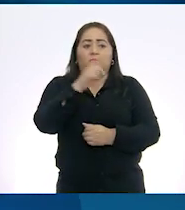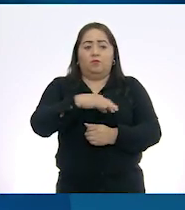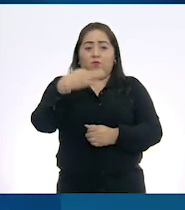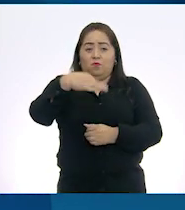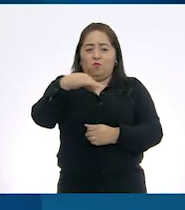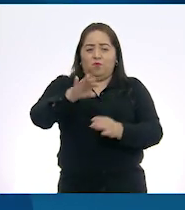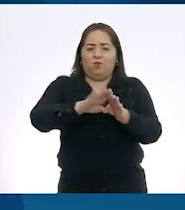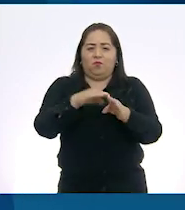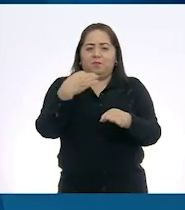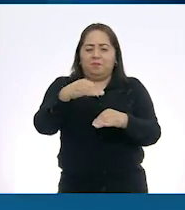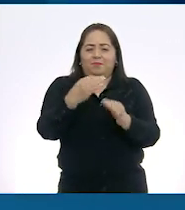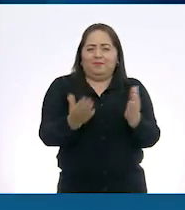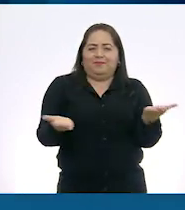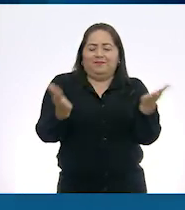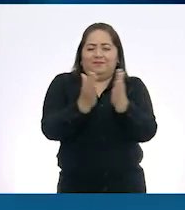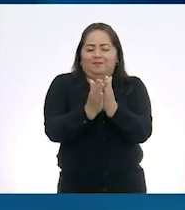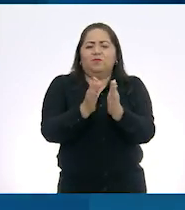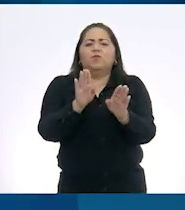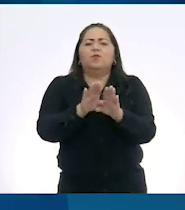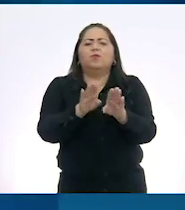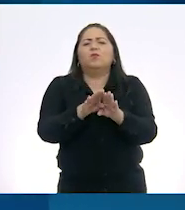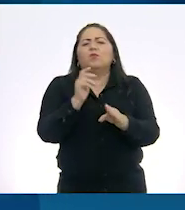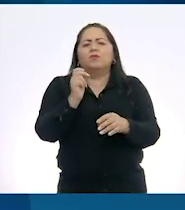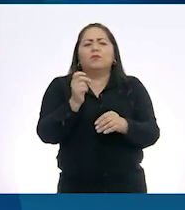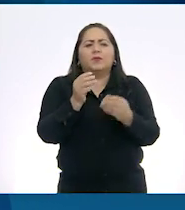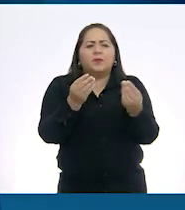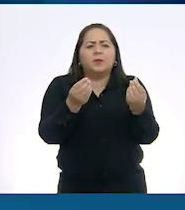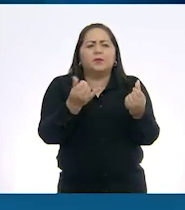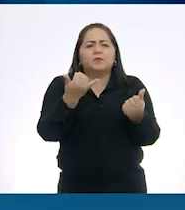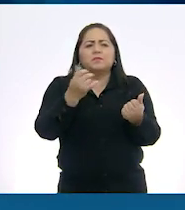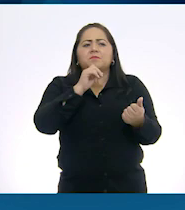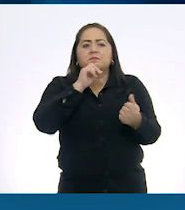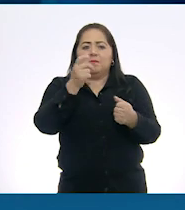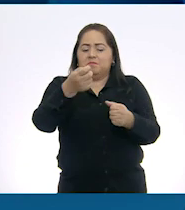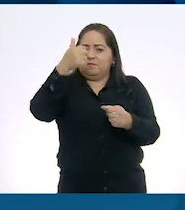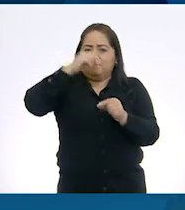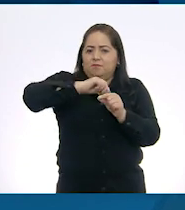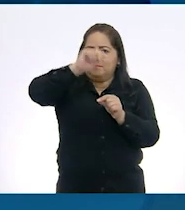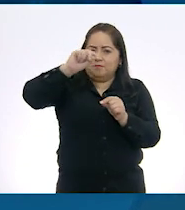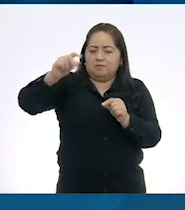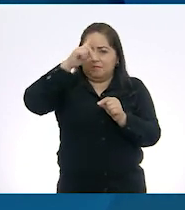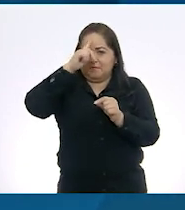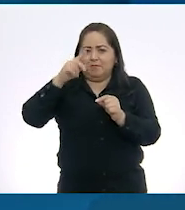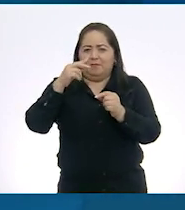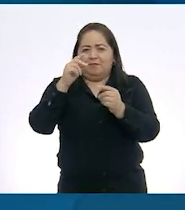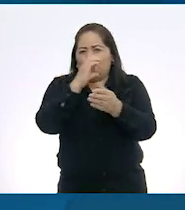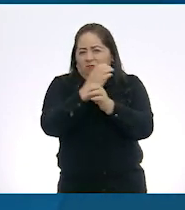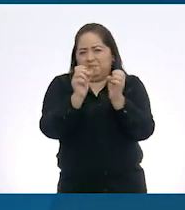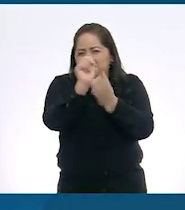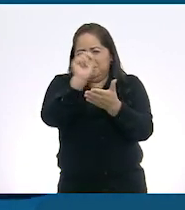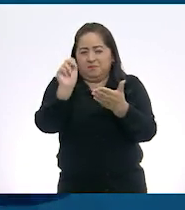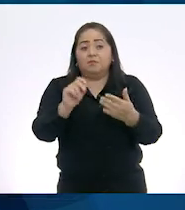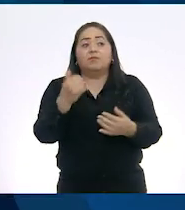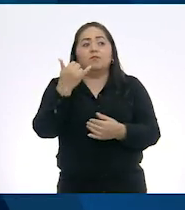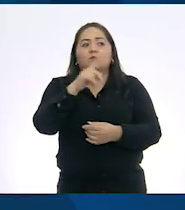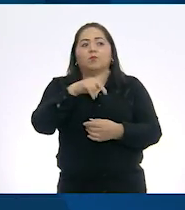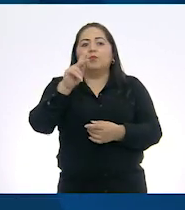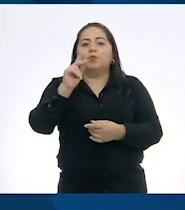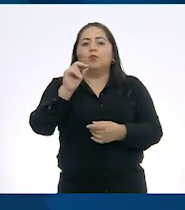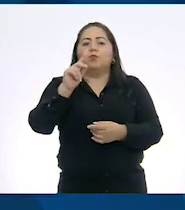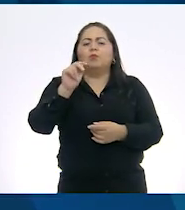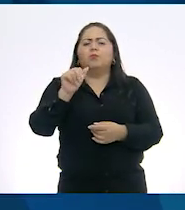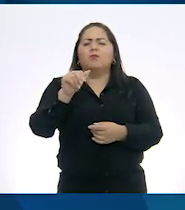de cortesía o respeto, son comúnmente lisas y se colocan al principio y al final del libro. Portadilla,